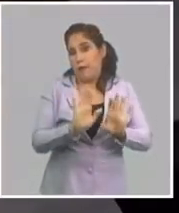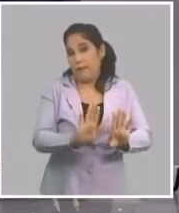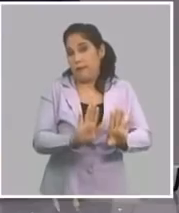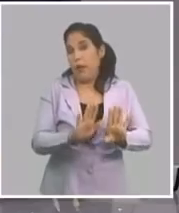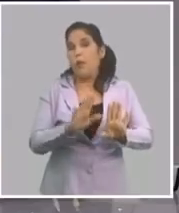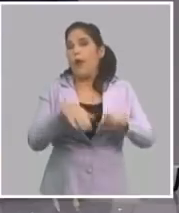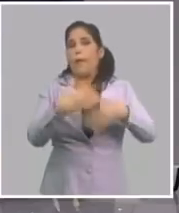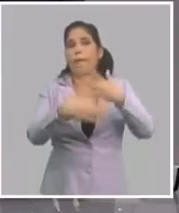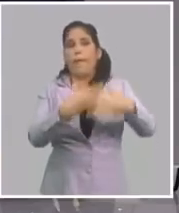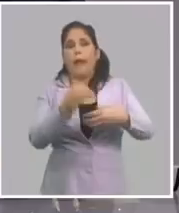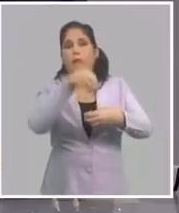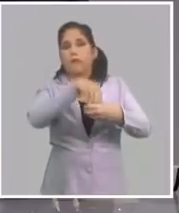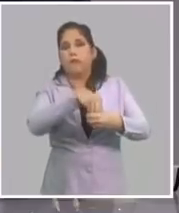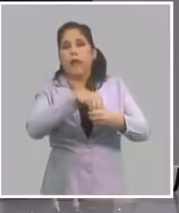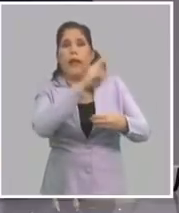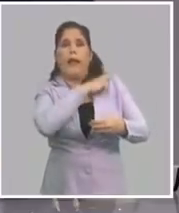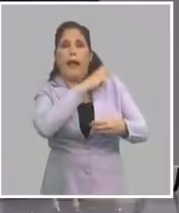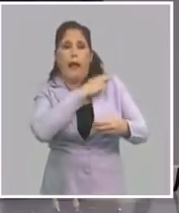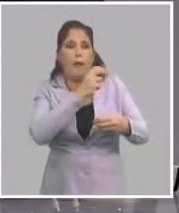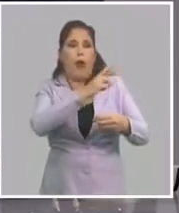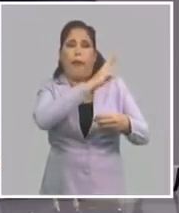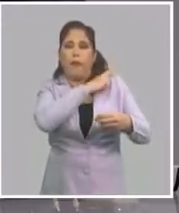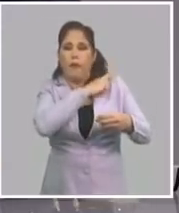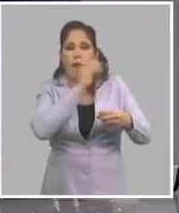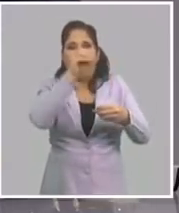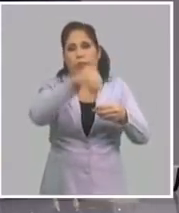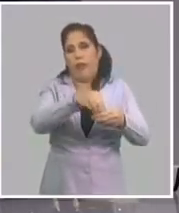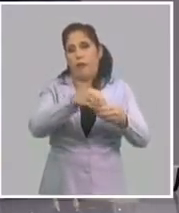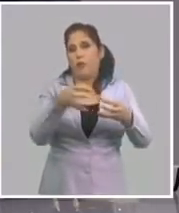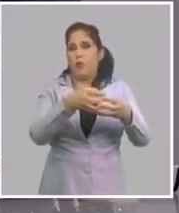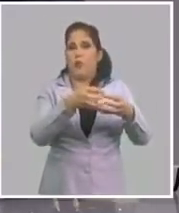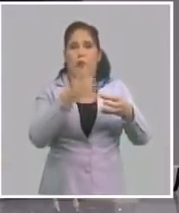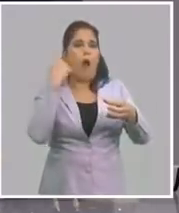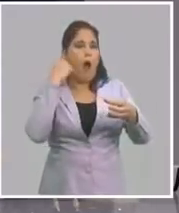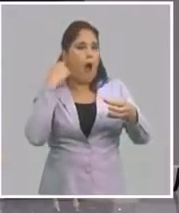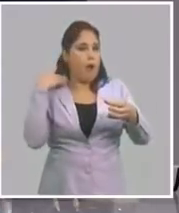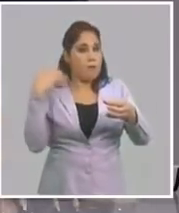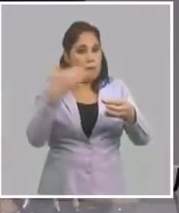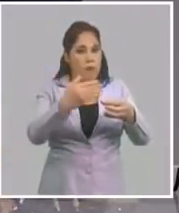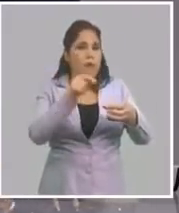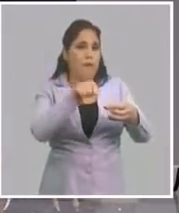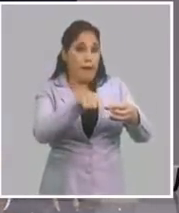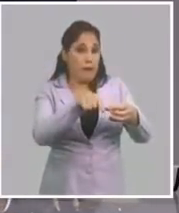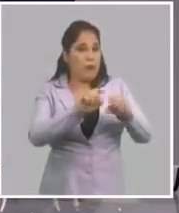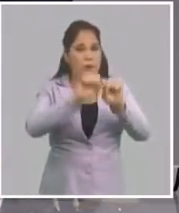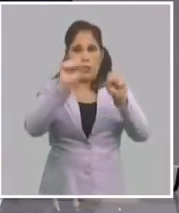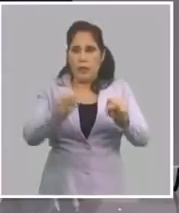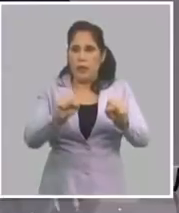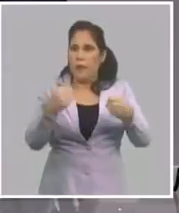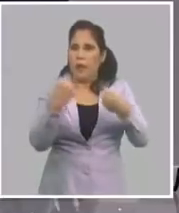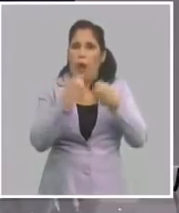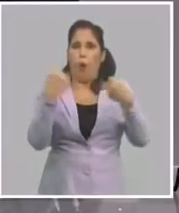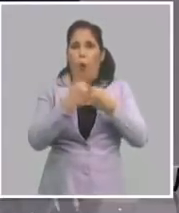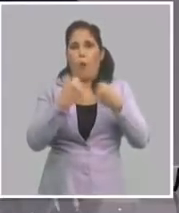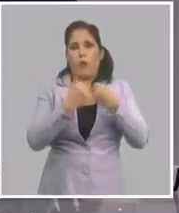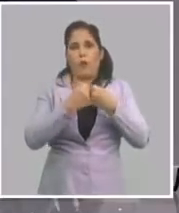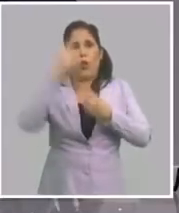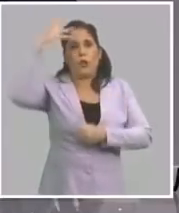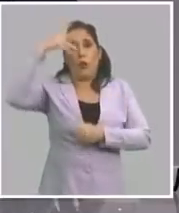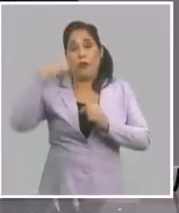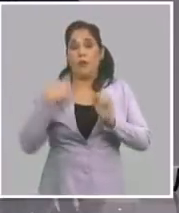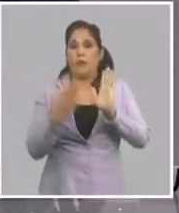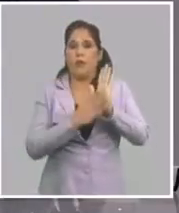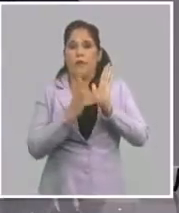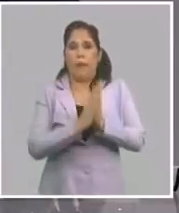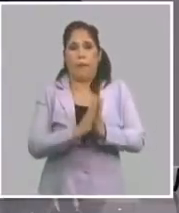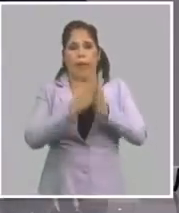Esa mezcla de gente que ha tenido cargos, responsabilidades durante muchos años, y todo ese sistema está poniéndose a Trump. Eso tiene un reflejo